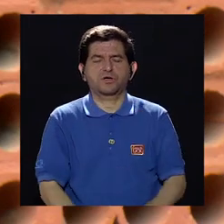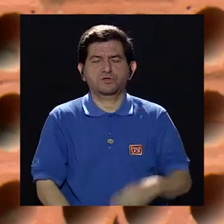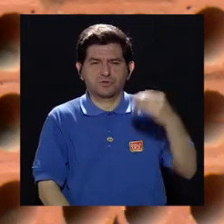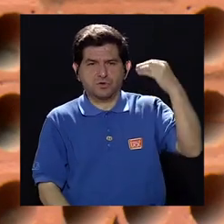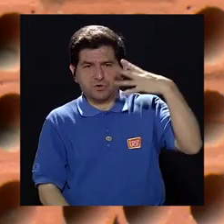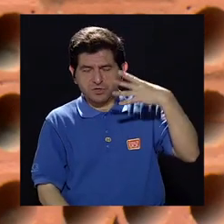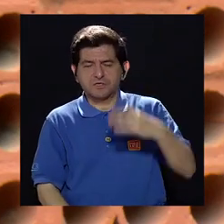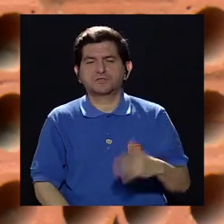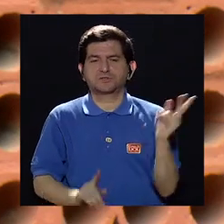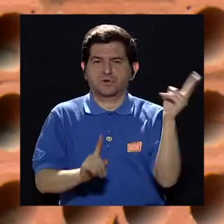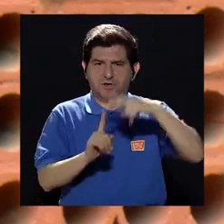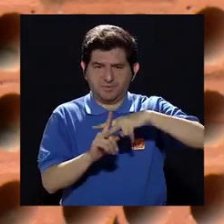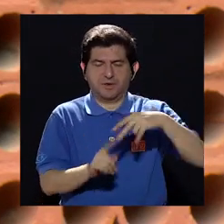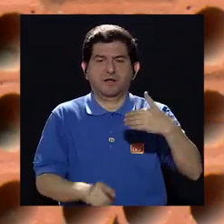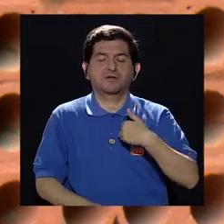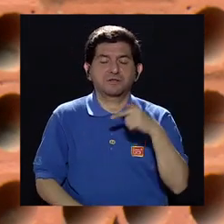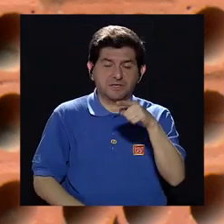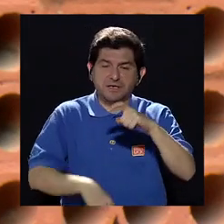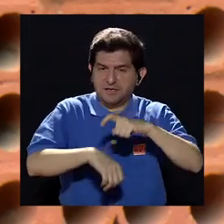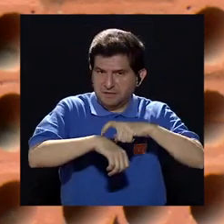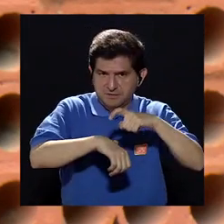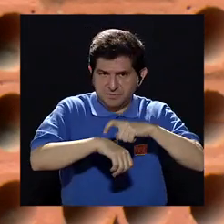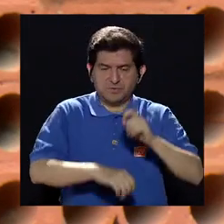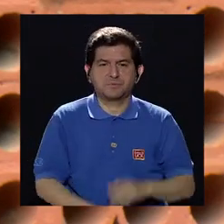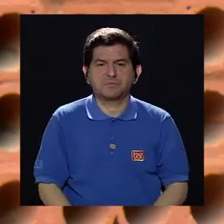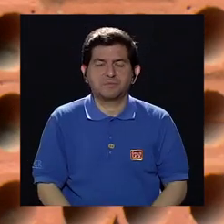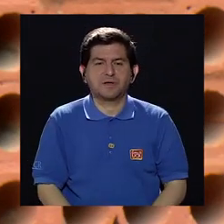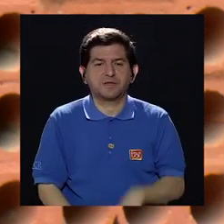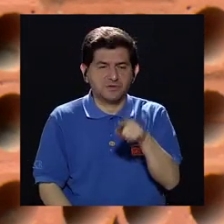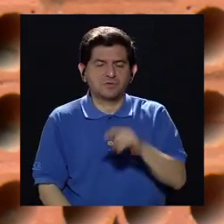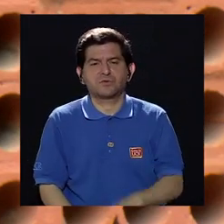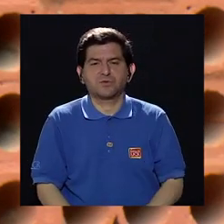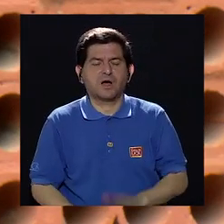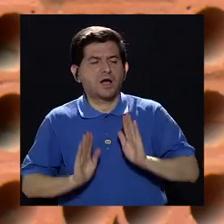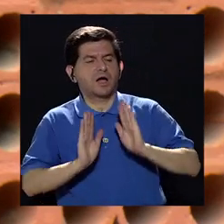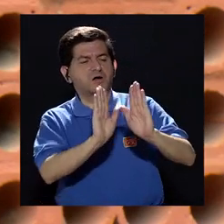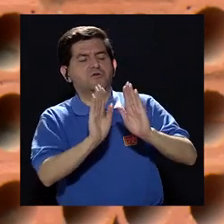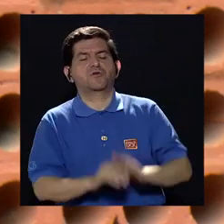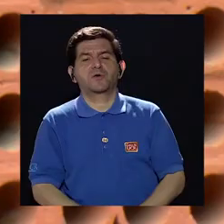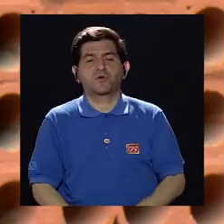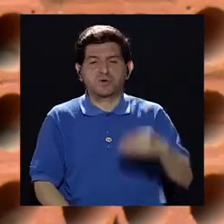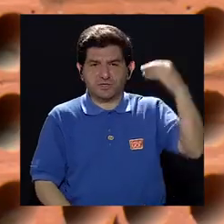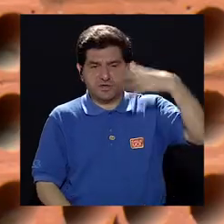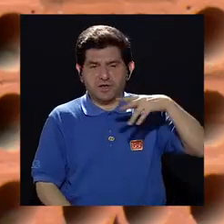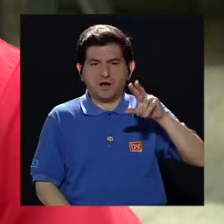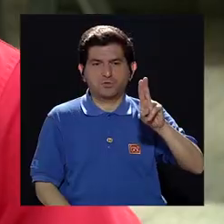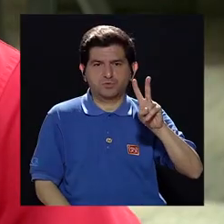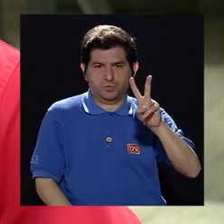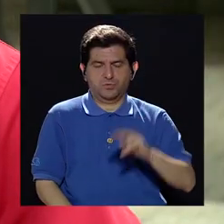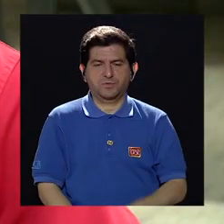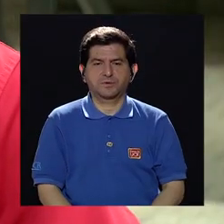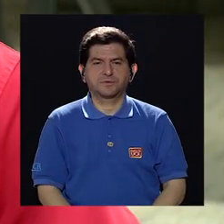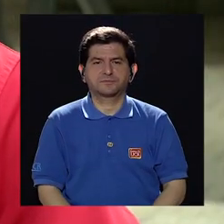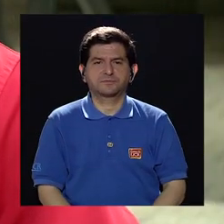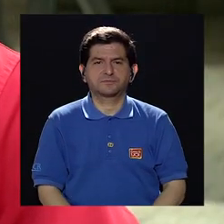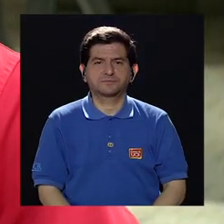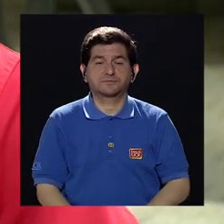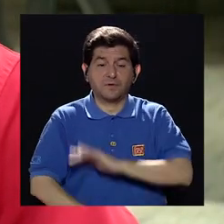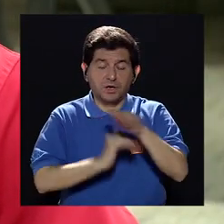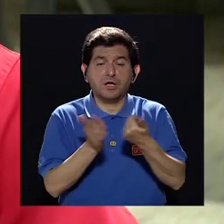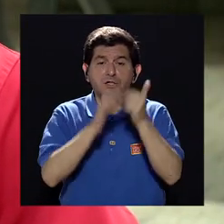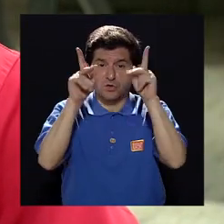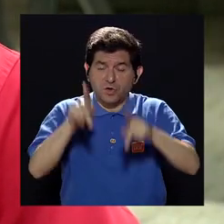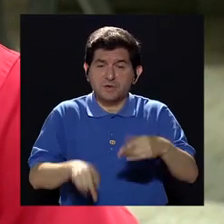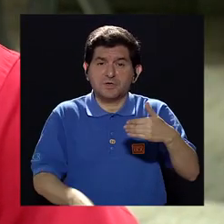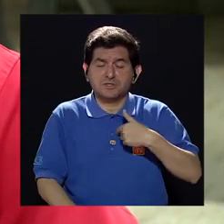aplicado y entonces tenemos ahí un rebote de la luz ultravioleta. Y todas las